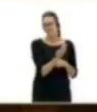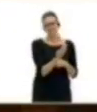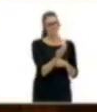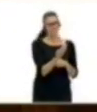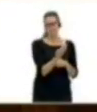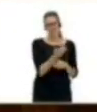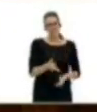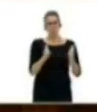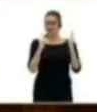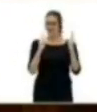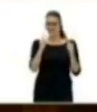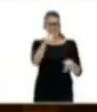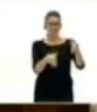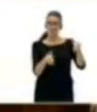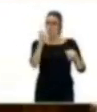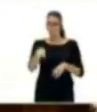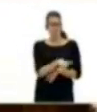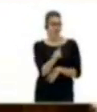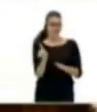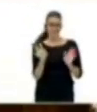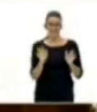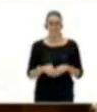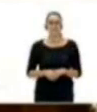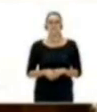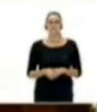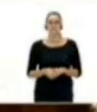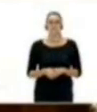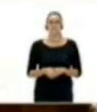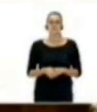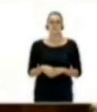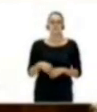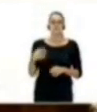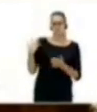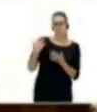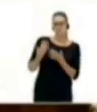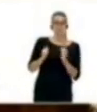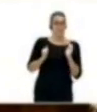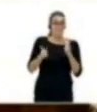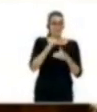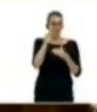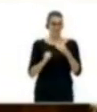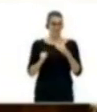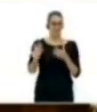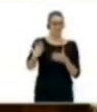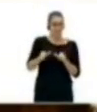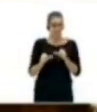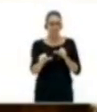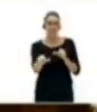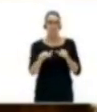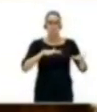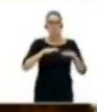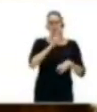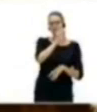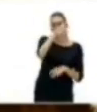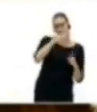democracia. Desde ese año, con el comienzo de la crisis, el movimiento 15M, los movimientos